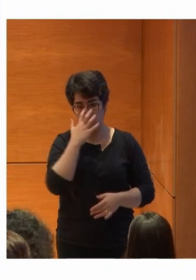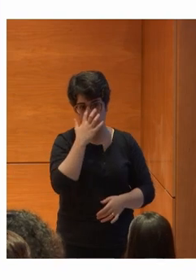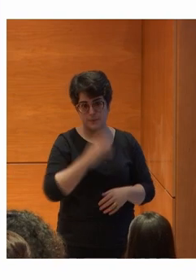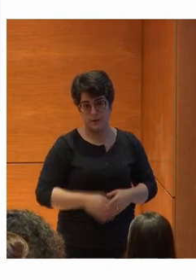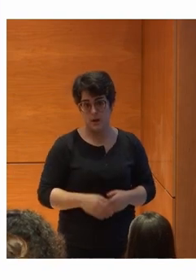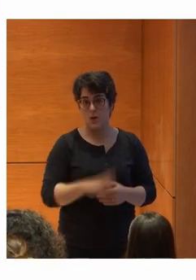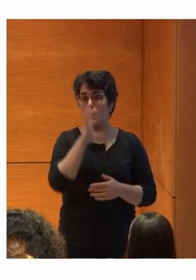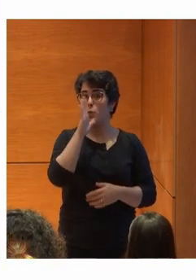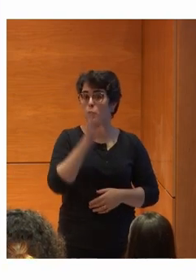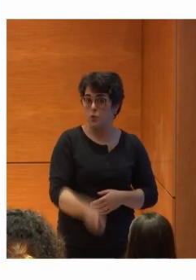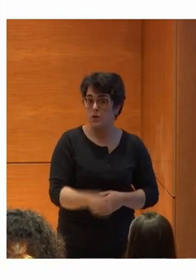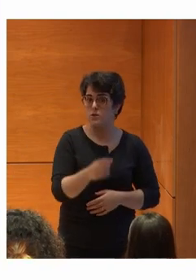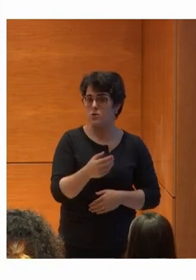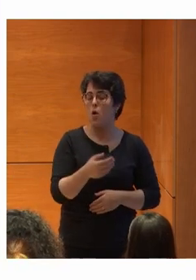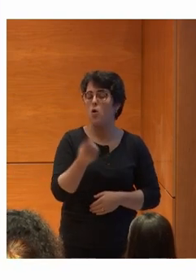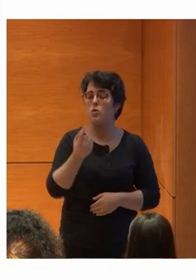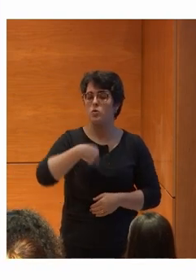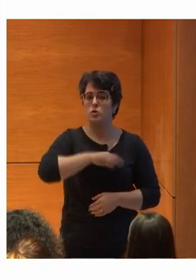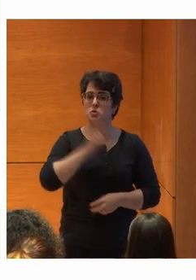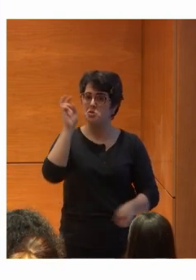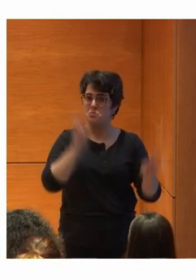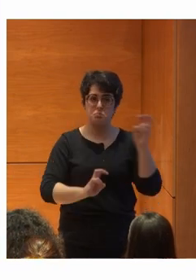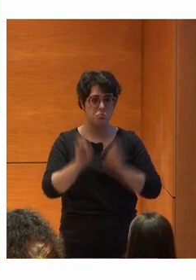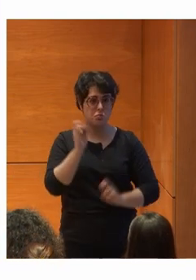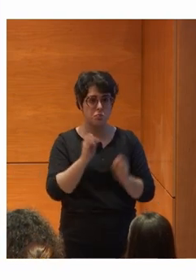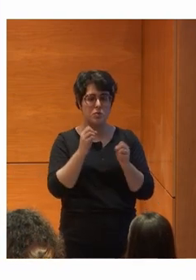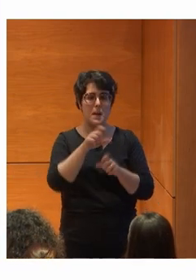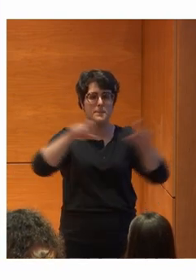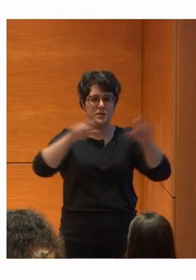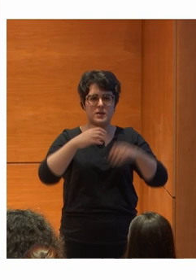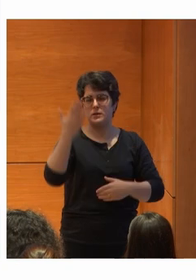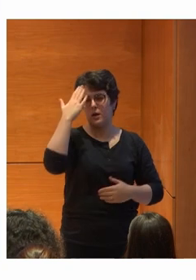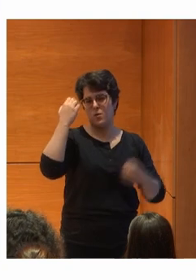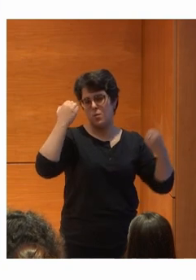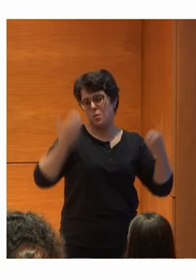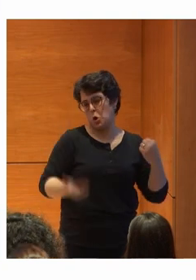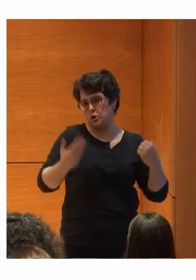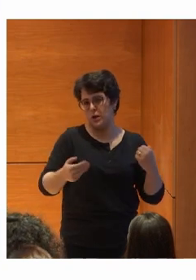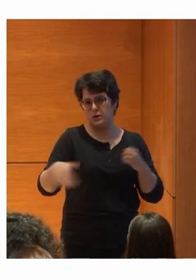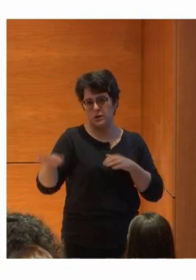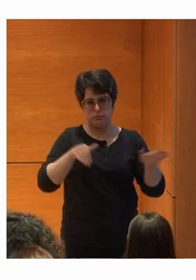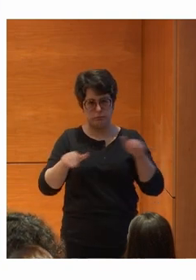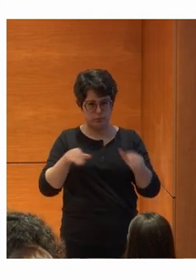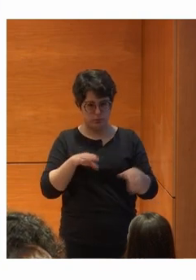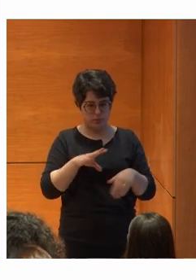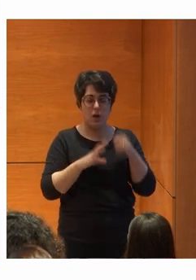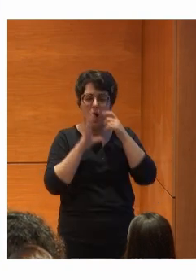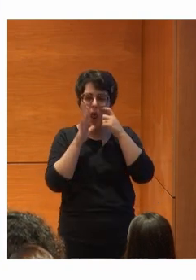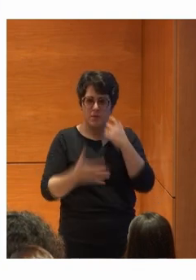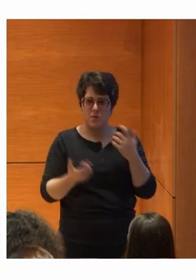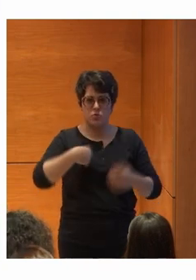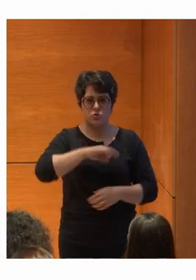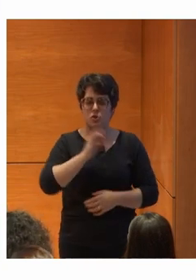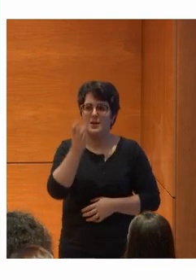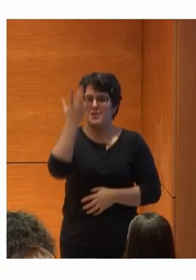Y este es el motivo Principal De convocar aquí ¿No? A grandes empresas Ahora mismo Bueno Hay entidades nuestras Pero